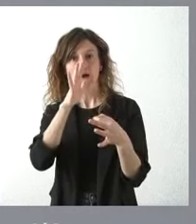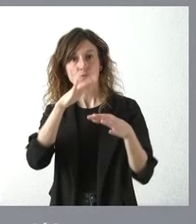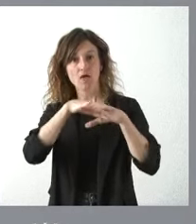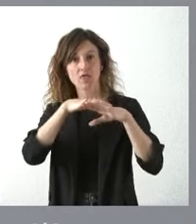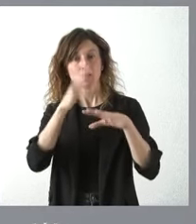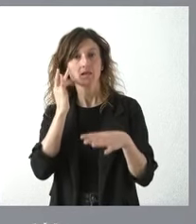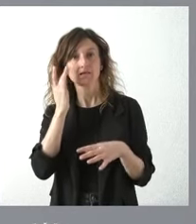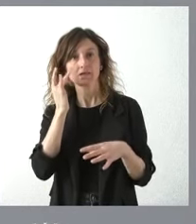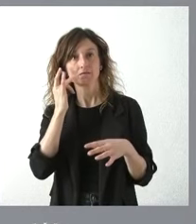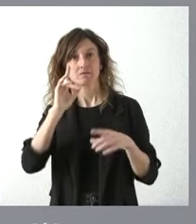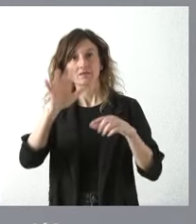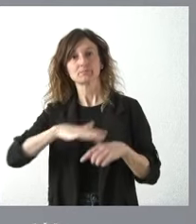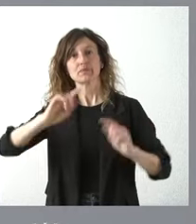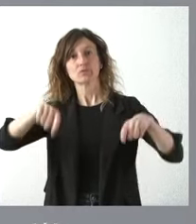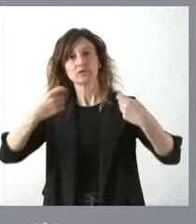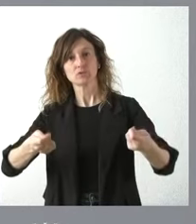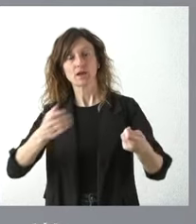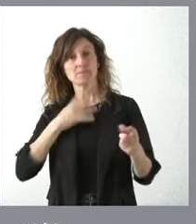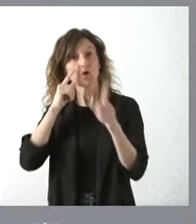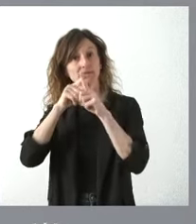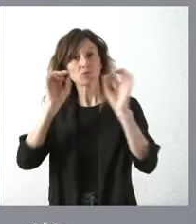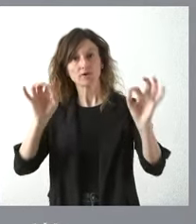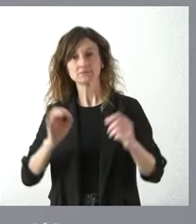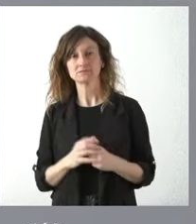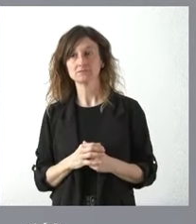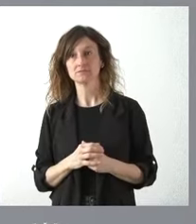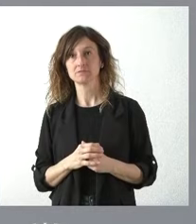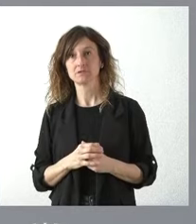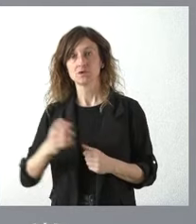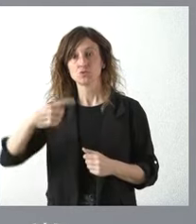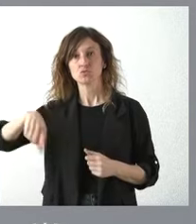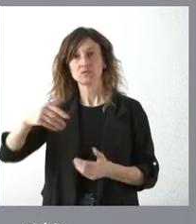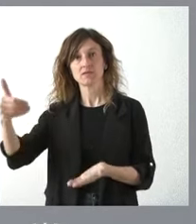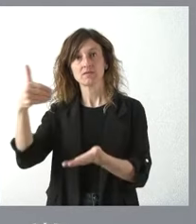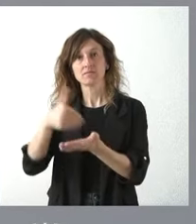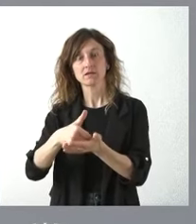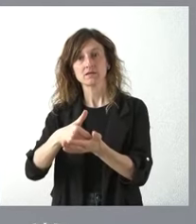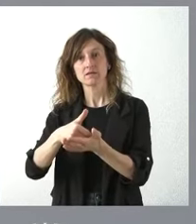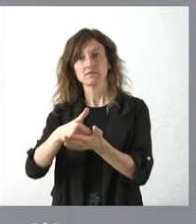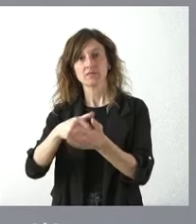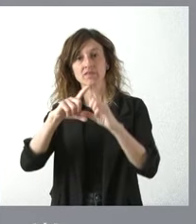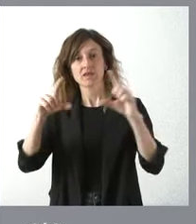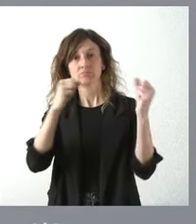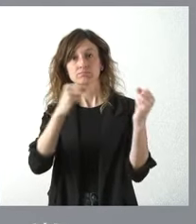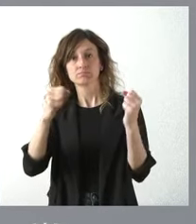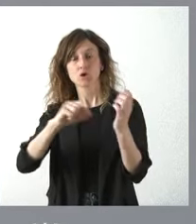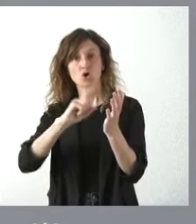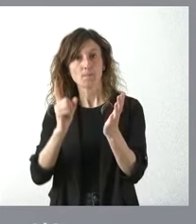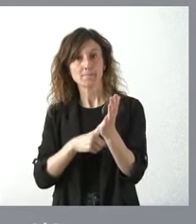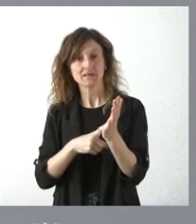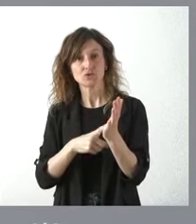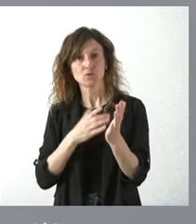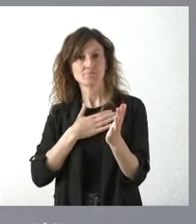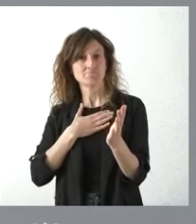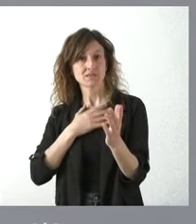aguas en un espacio natural es nuestra misión y por tanto usted me está planteando sobre todo en la institución que no es objeto